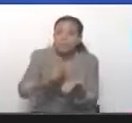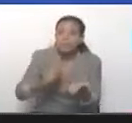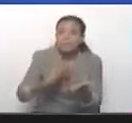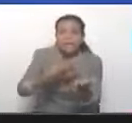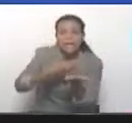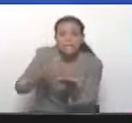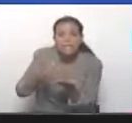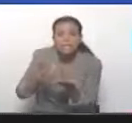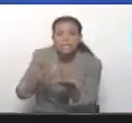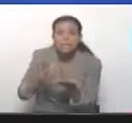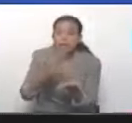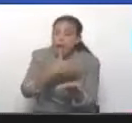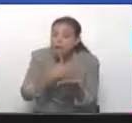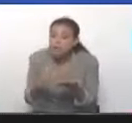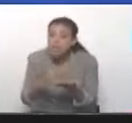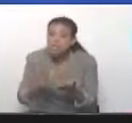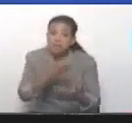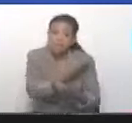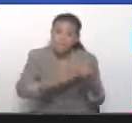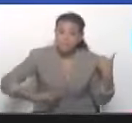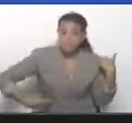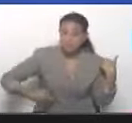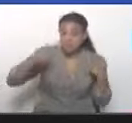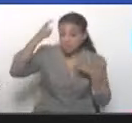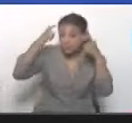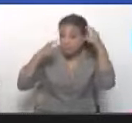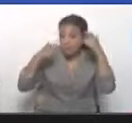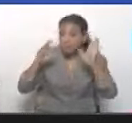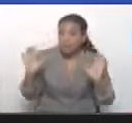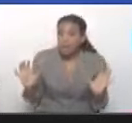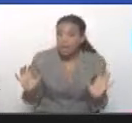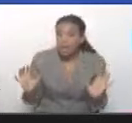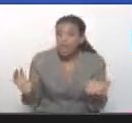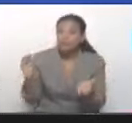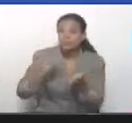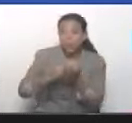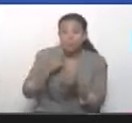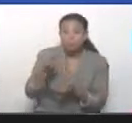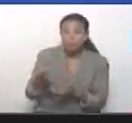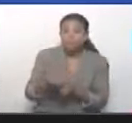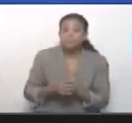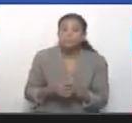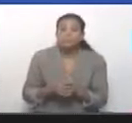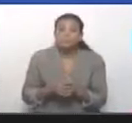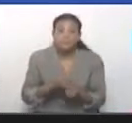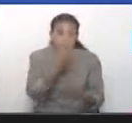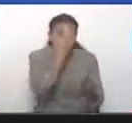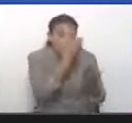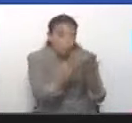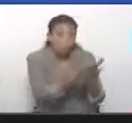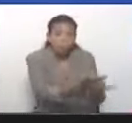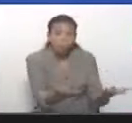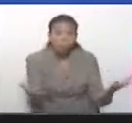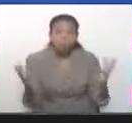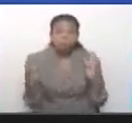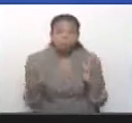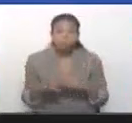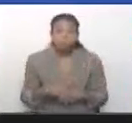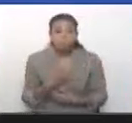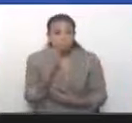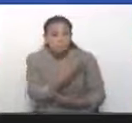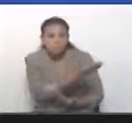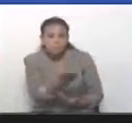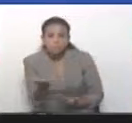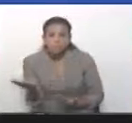que pretendió ser revocatorio. Que fue convocado, María Antonieta, Alfred Nazaret, Julio,